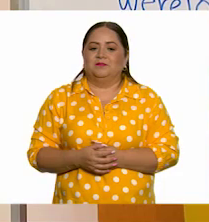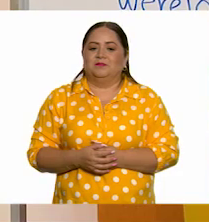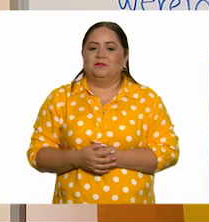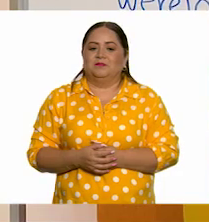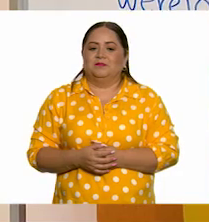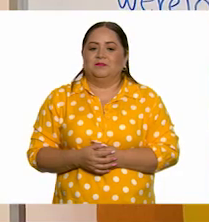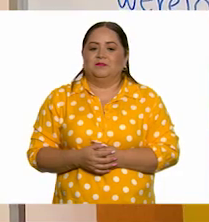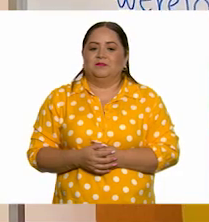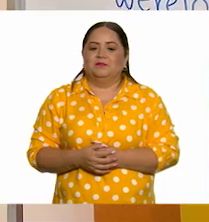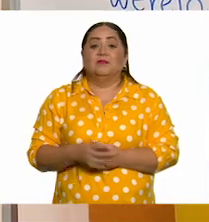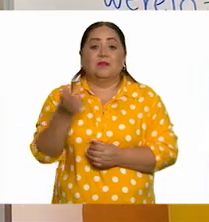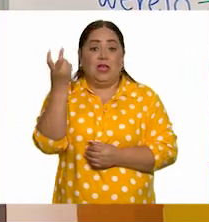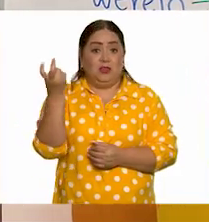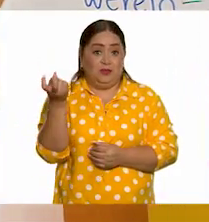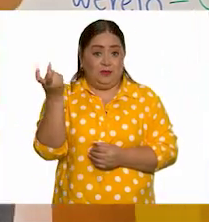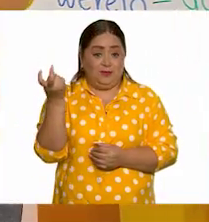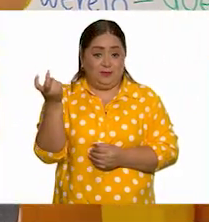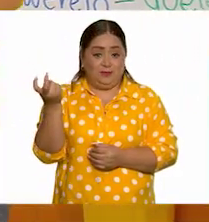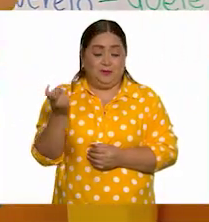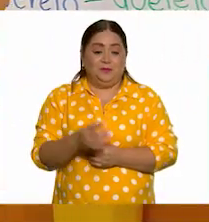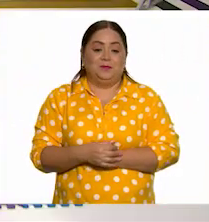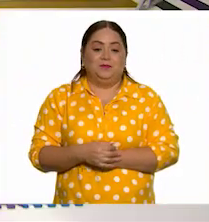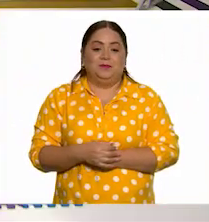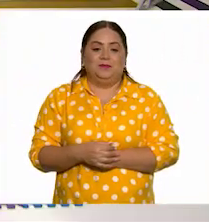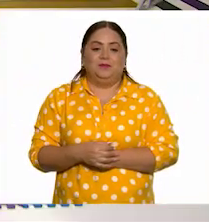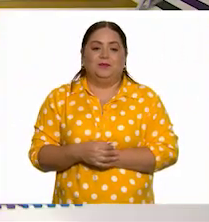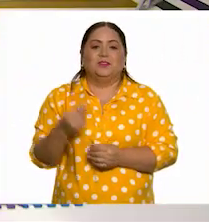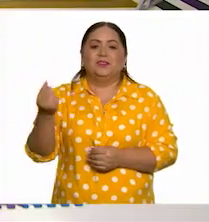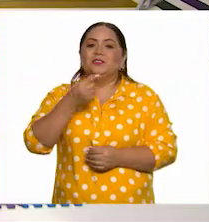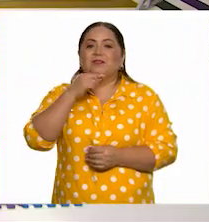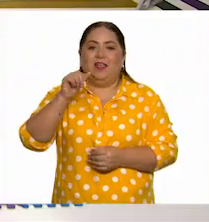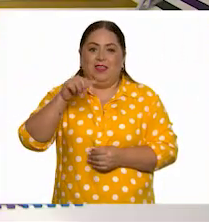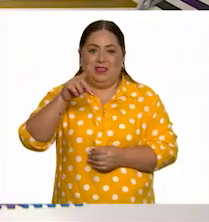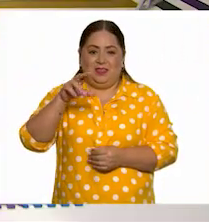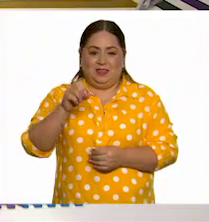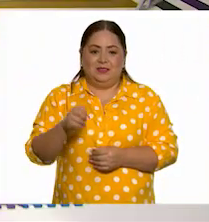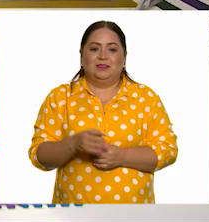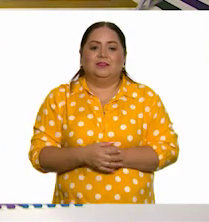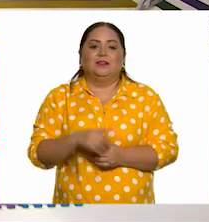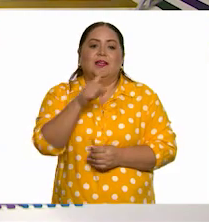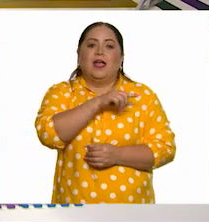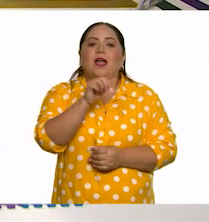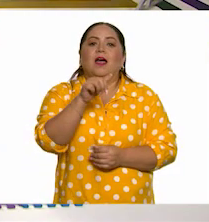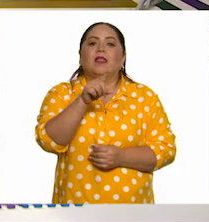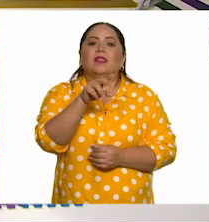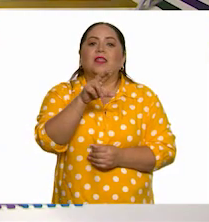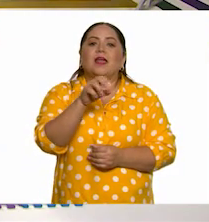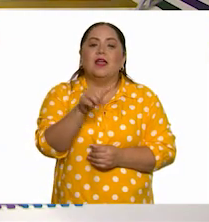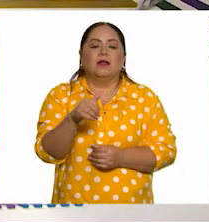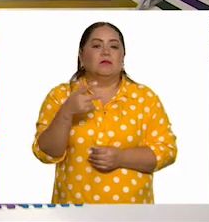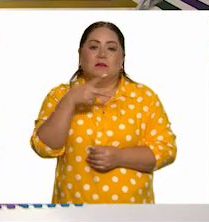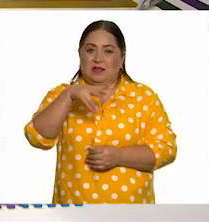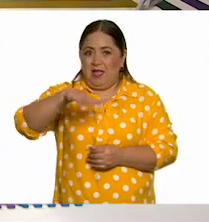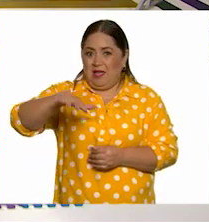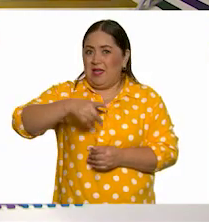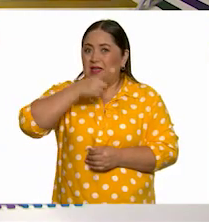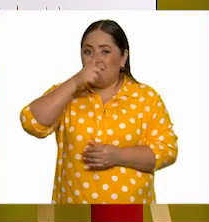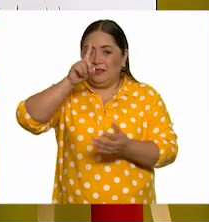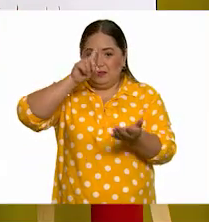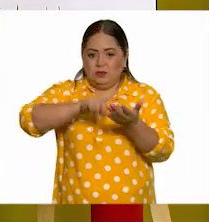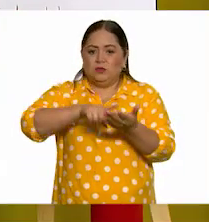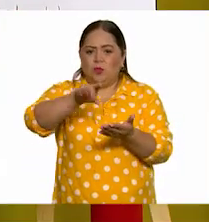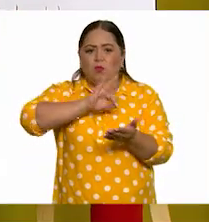Y entonces, aquí está el de Andrés. Y el de Andrea. Y lo que les decíamos, que dentro